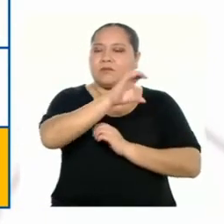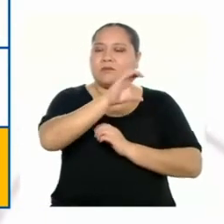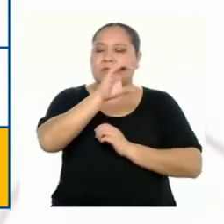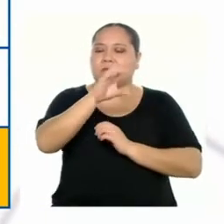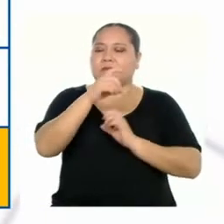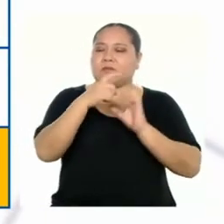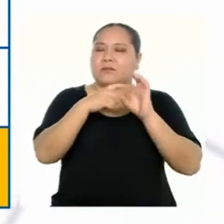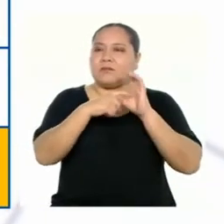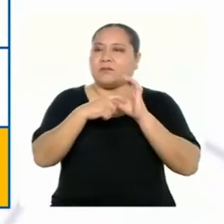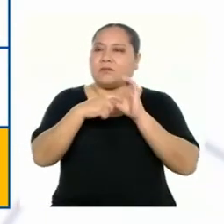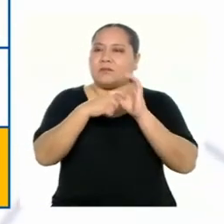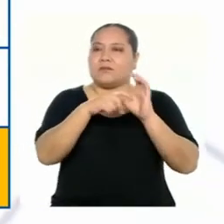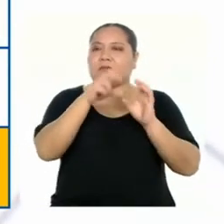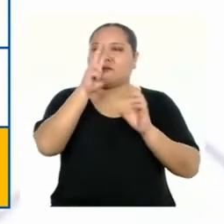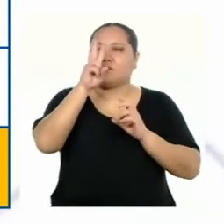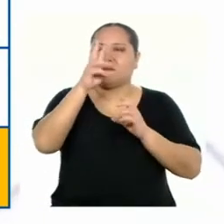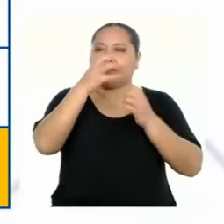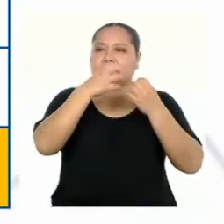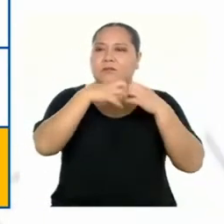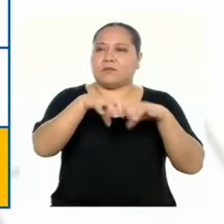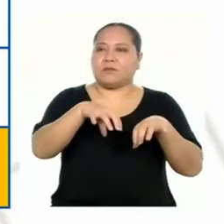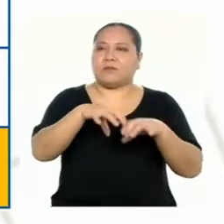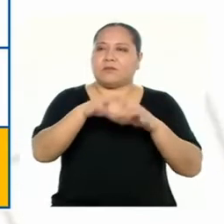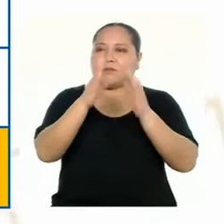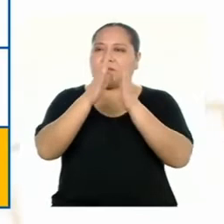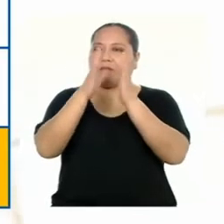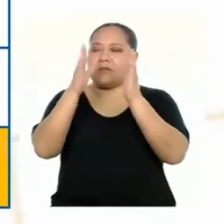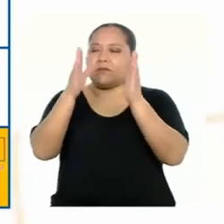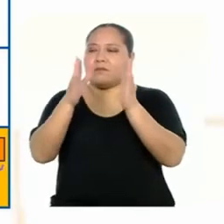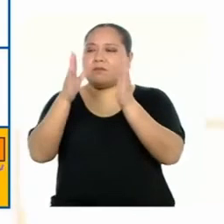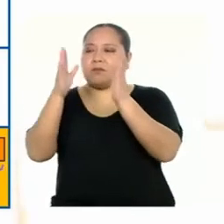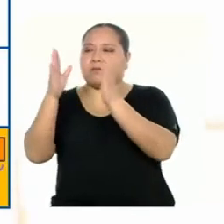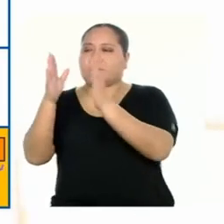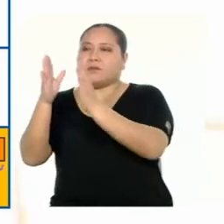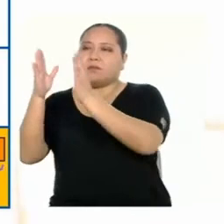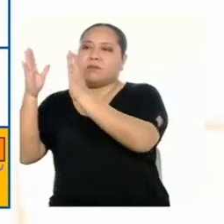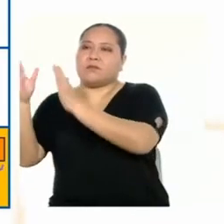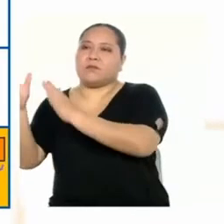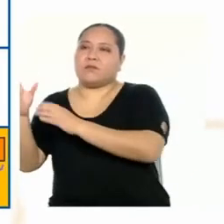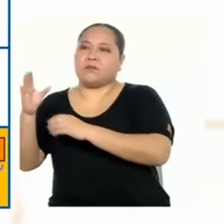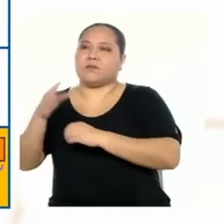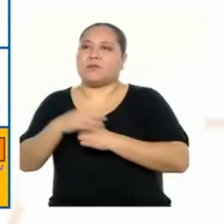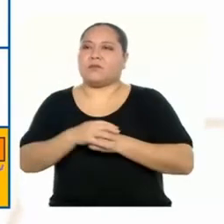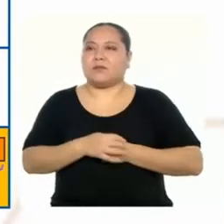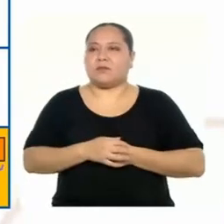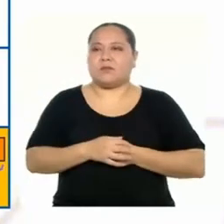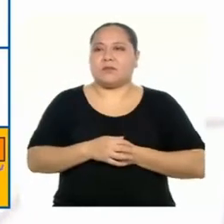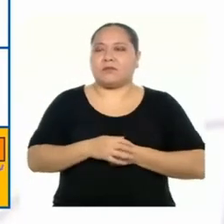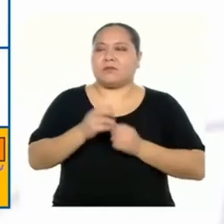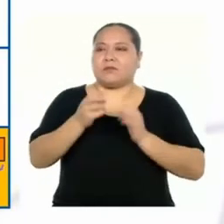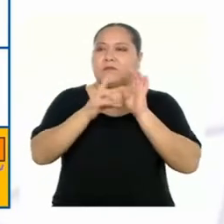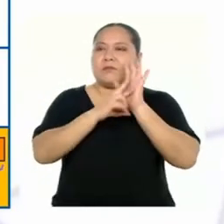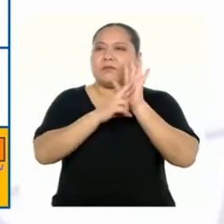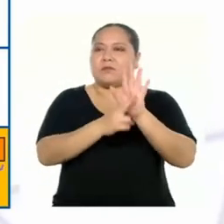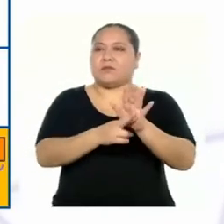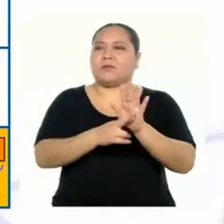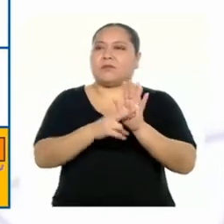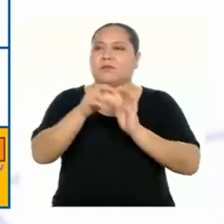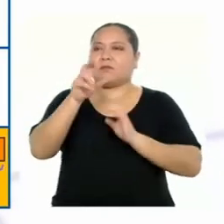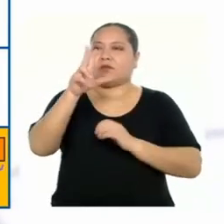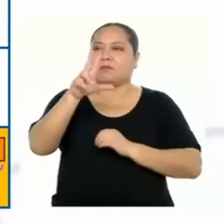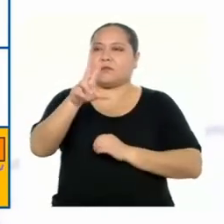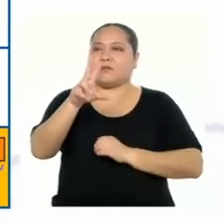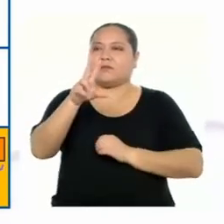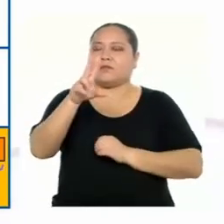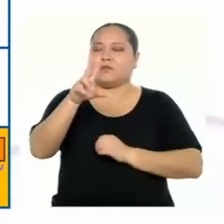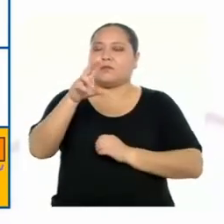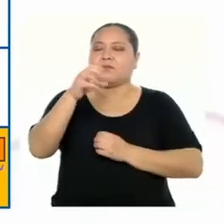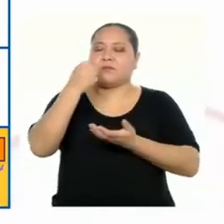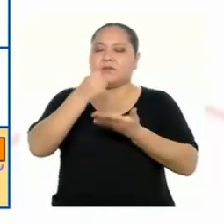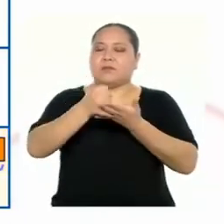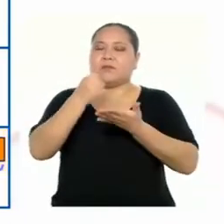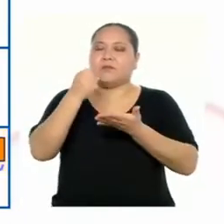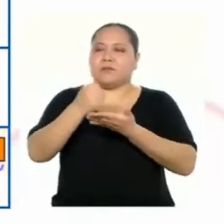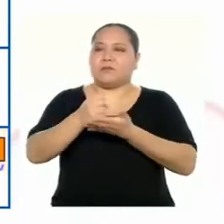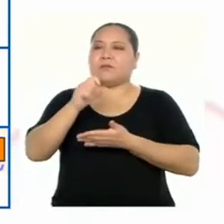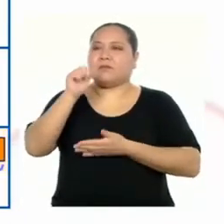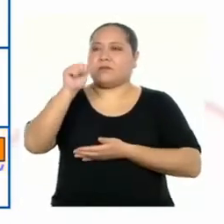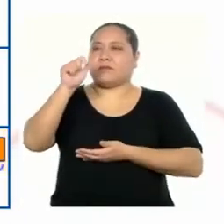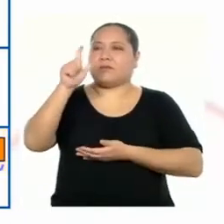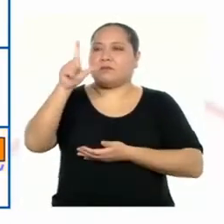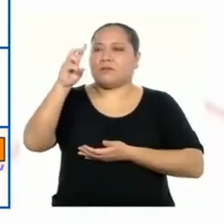grises, que representan a los dos huevos, junto a tres barras anaranjadas, que representan a las tres tazas de almendras.